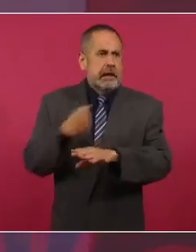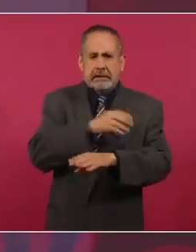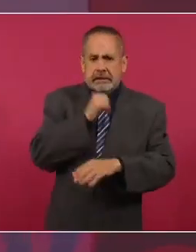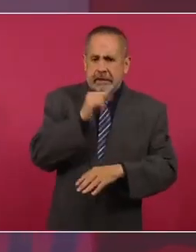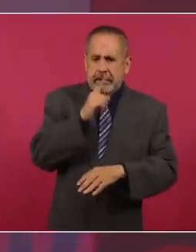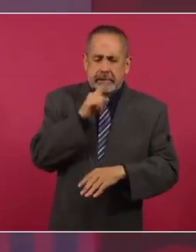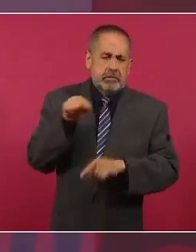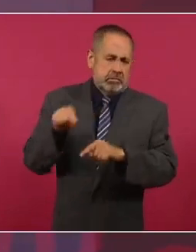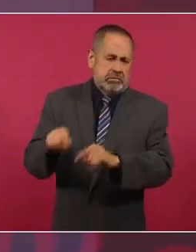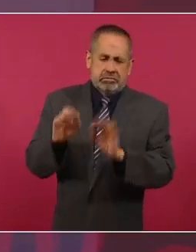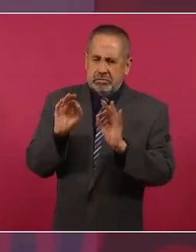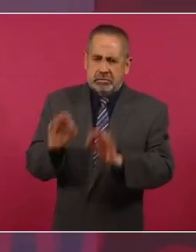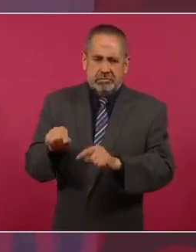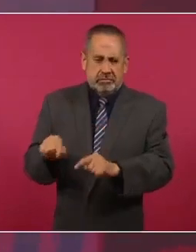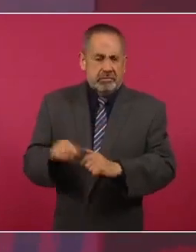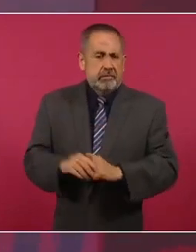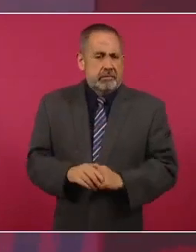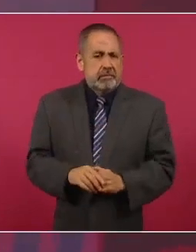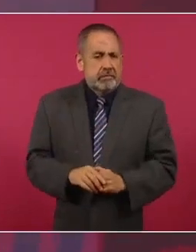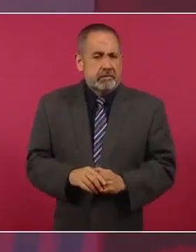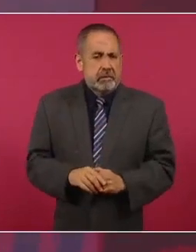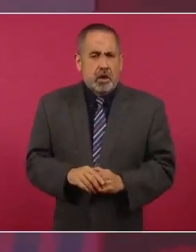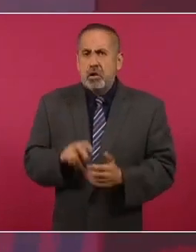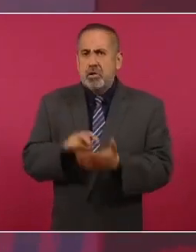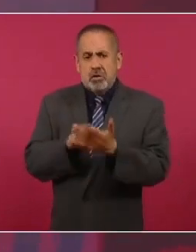hecho. Por ejemplo,